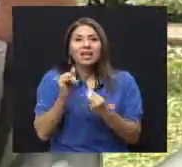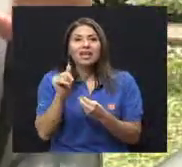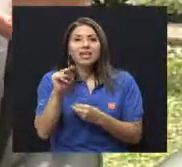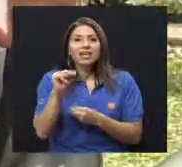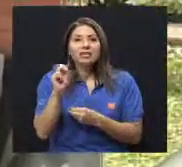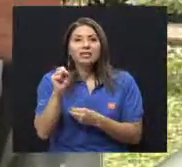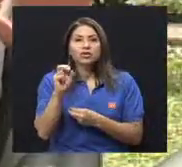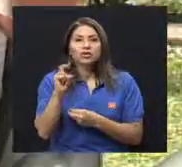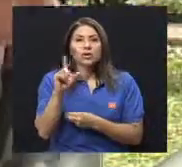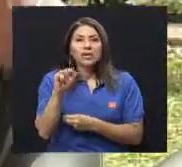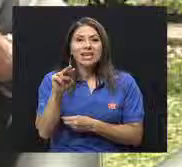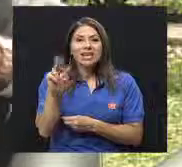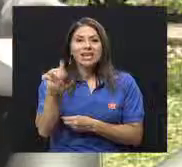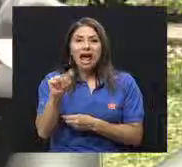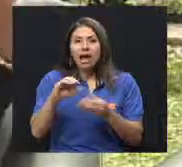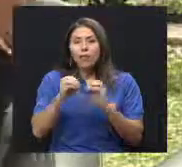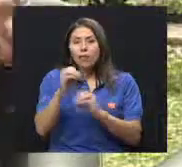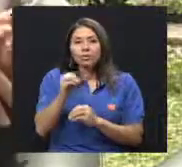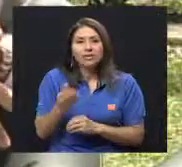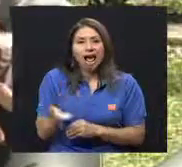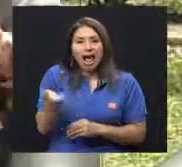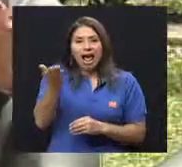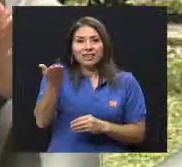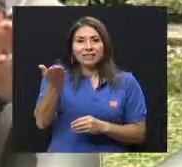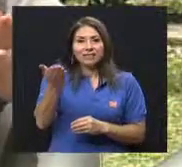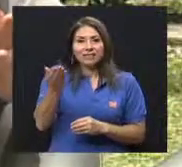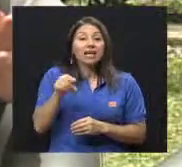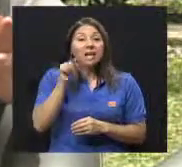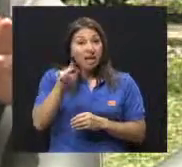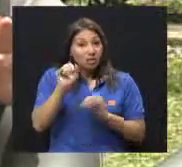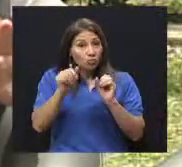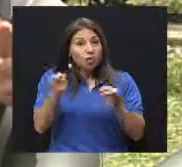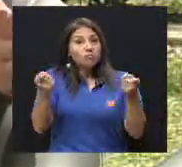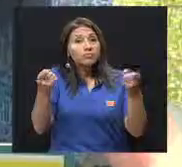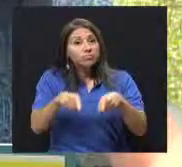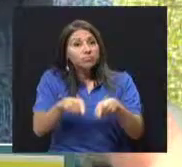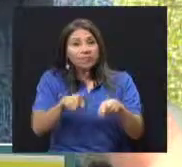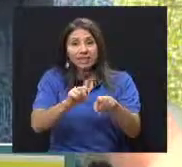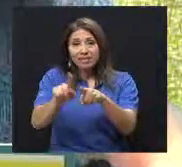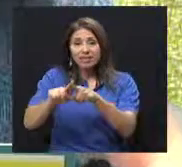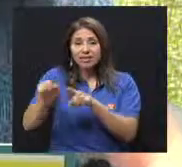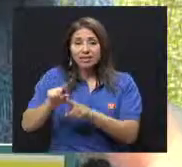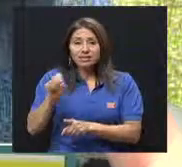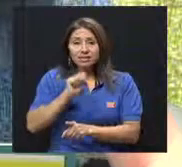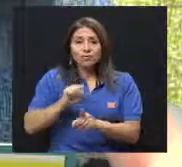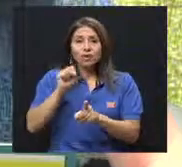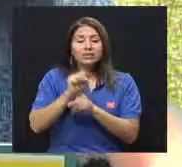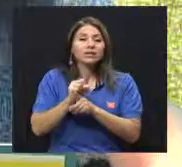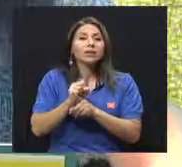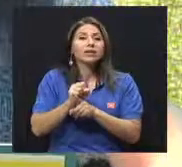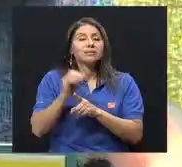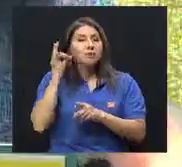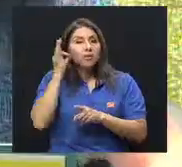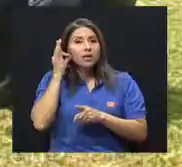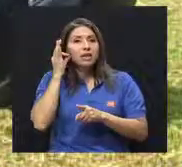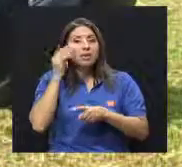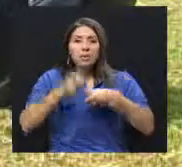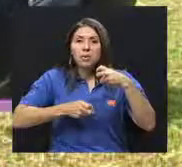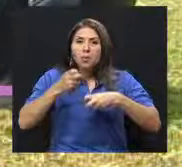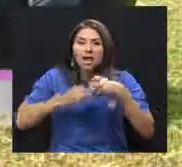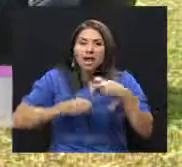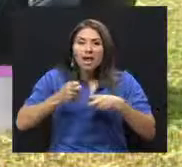Estos síndrome tienen, para contestarte, ovarios poliquísticos en la mujercita, ovarios poliquísticos, trastornos menstruales,